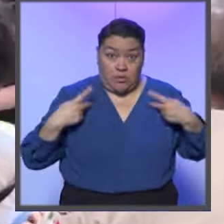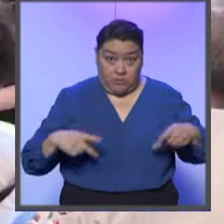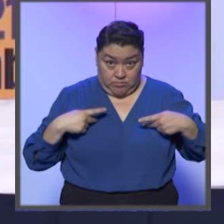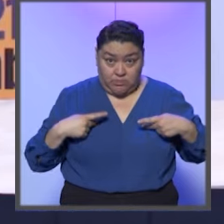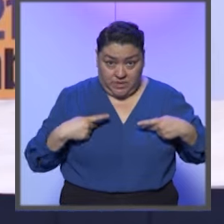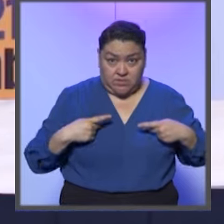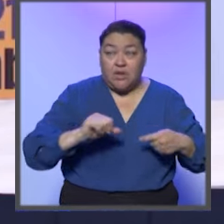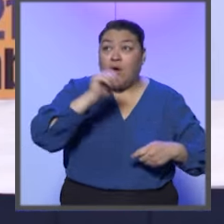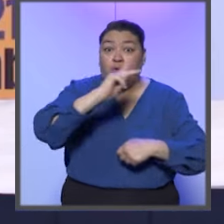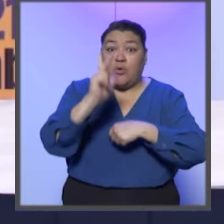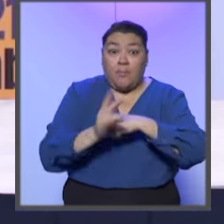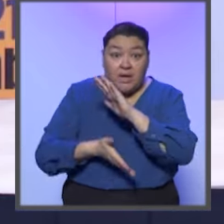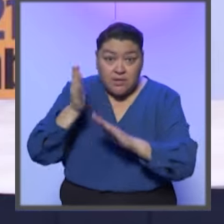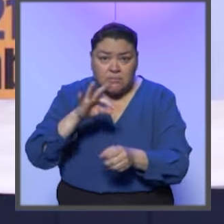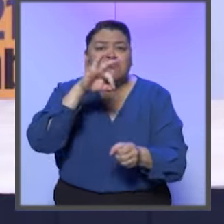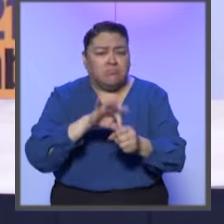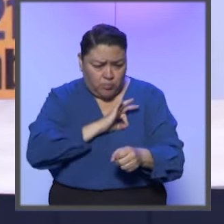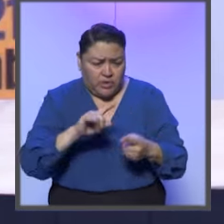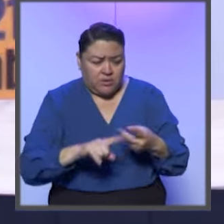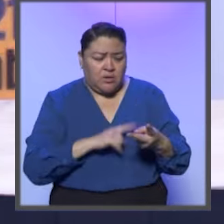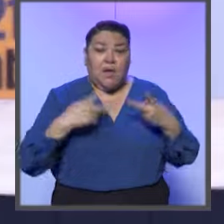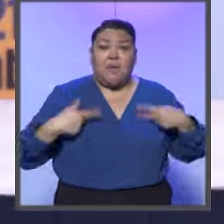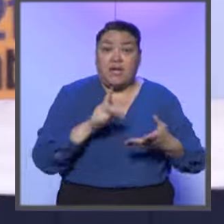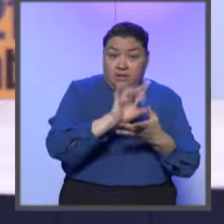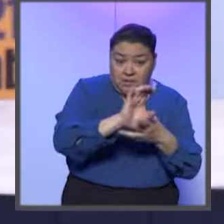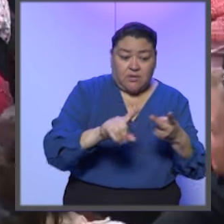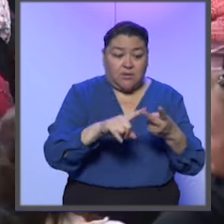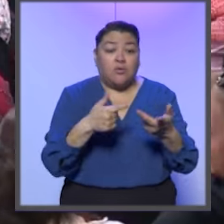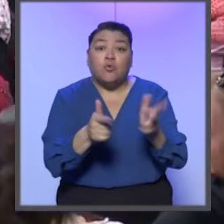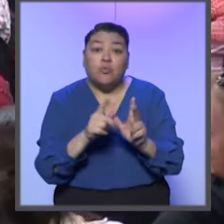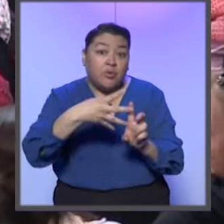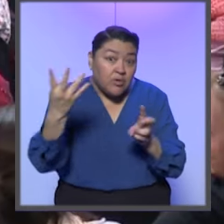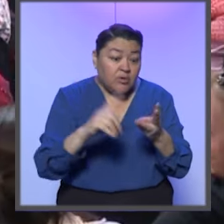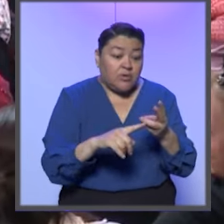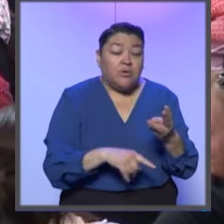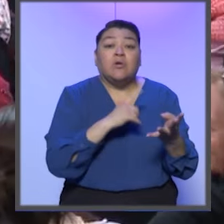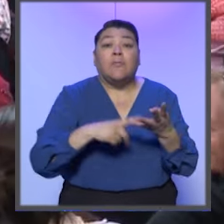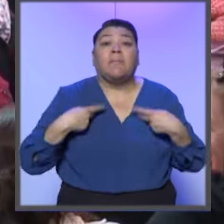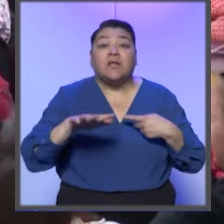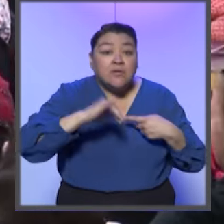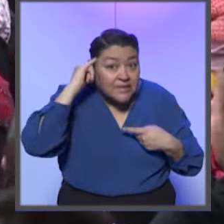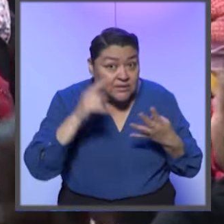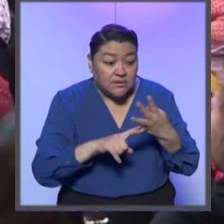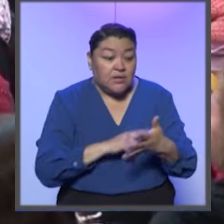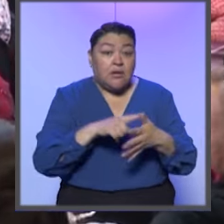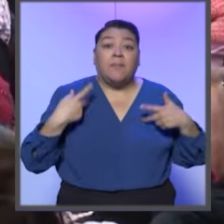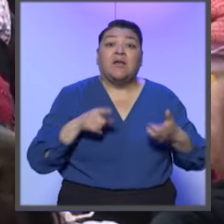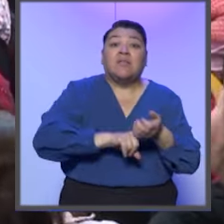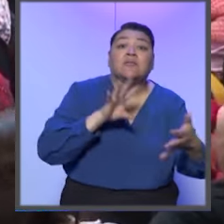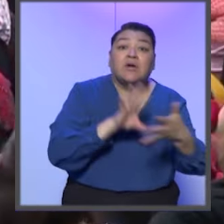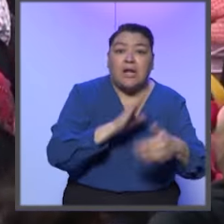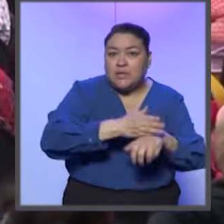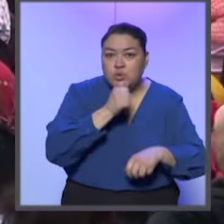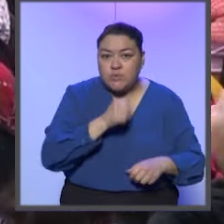derecho al voto de mexicanas y mexicanos migrantes, de personas con discapacidad, de la diversidad sexual, de comunidades indígenas y en